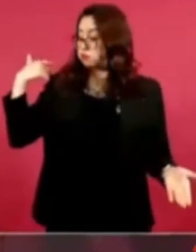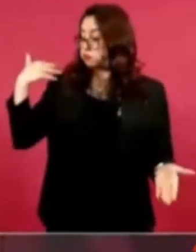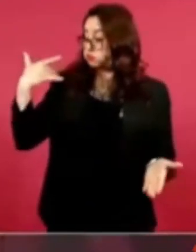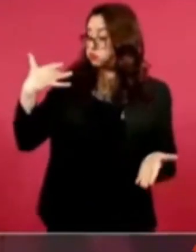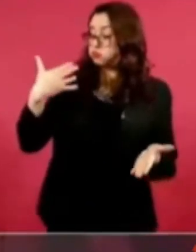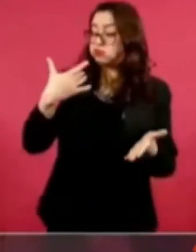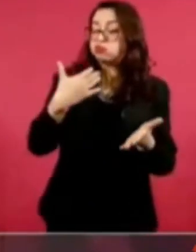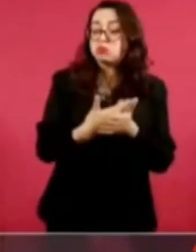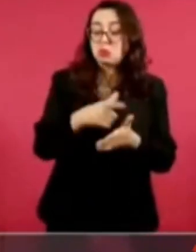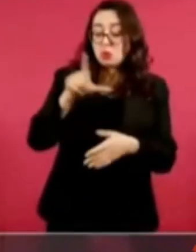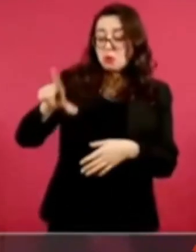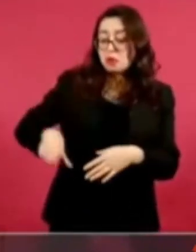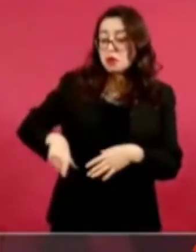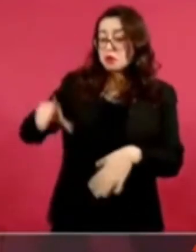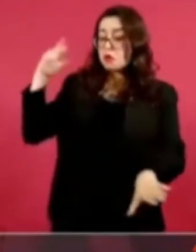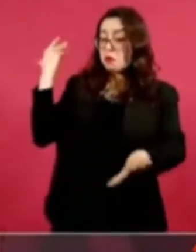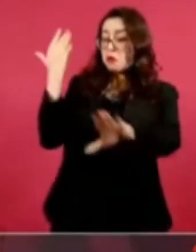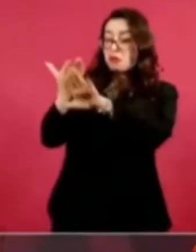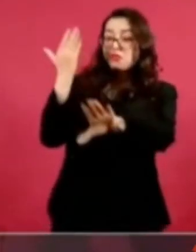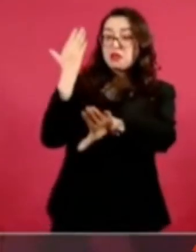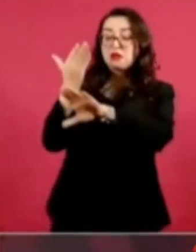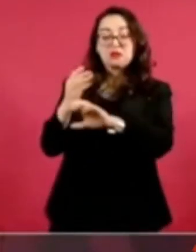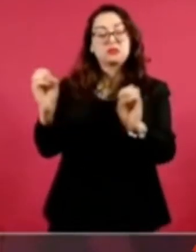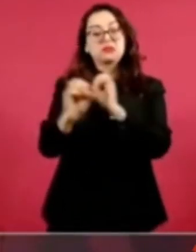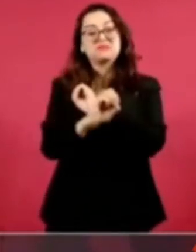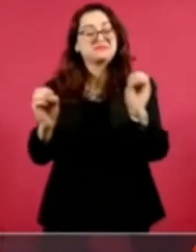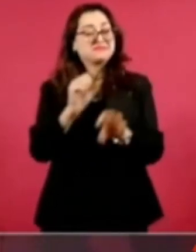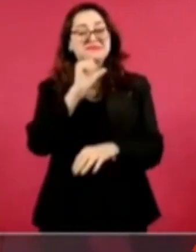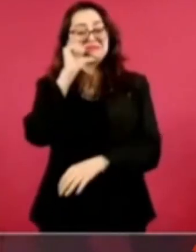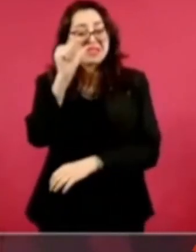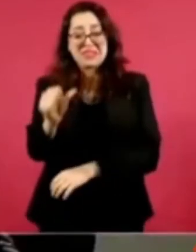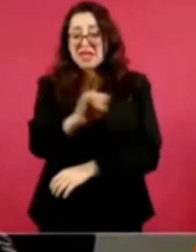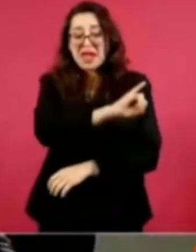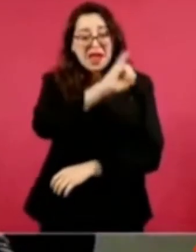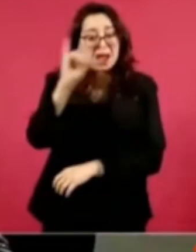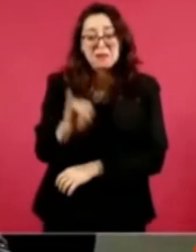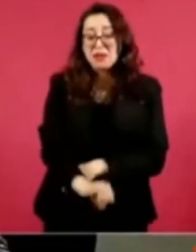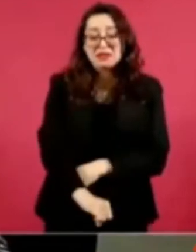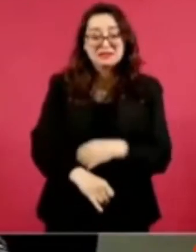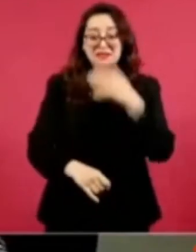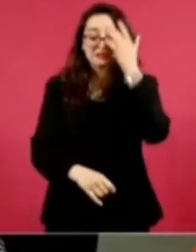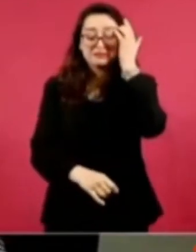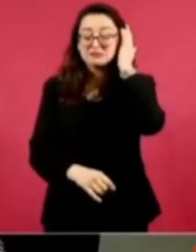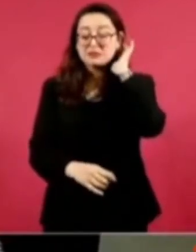Gloria de Mola nunca había criticado a los presidentes.